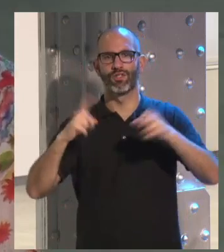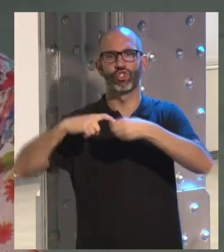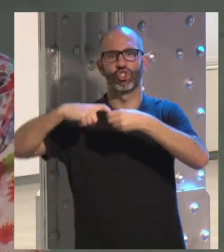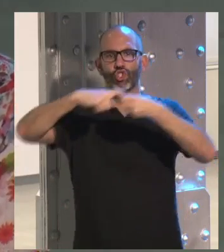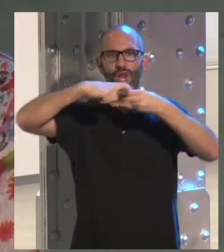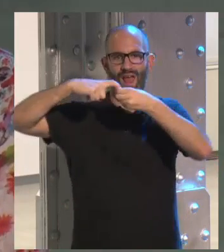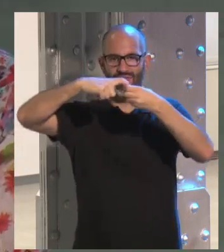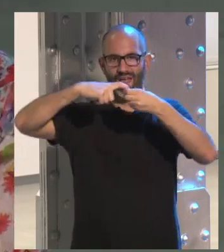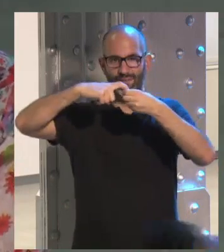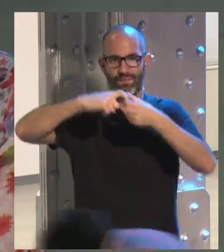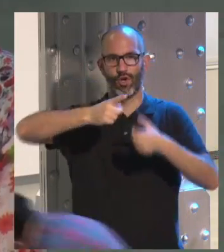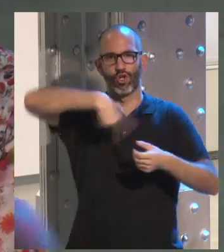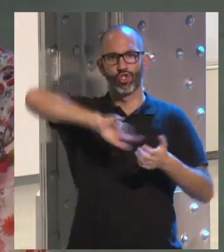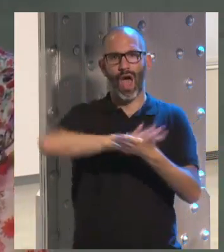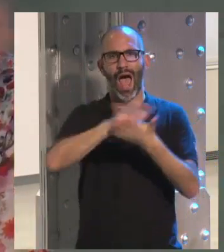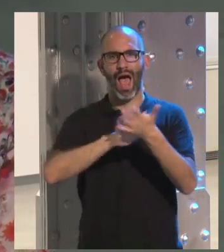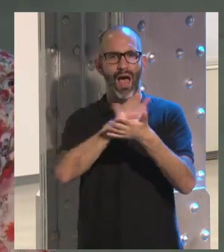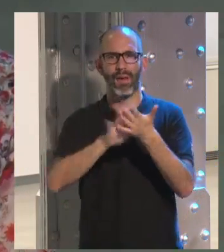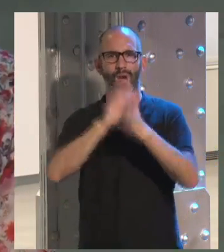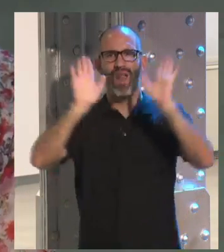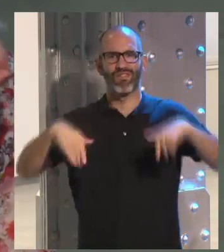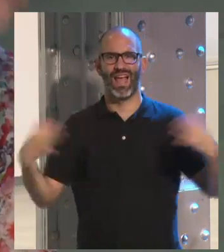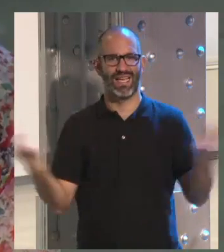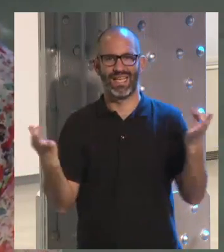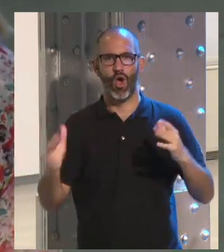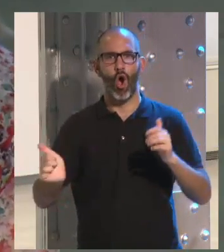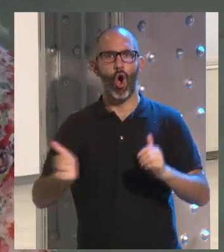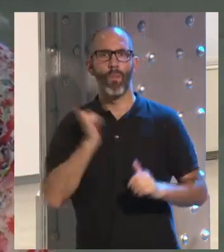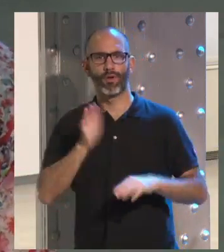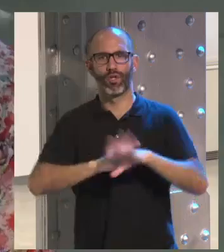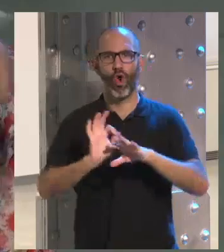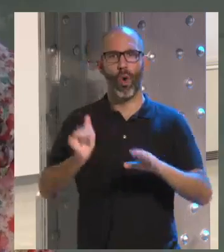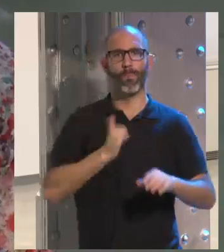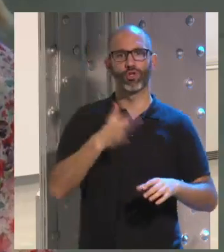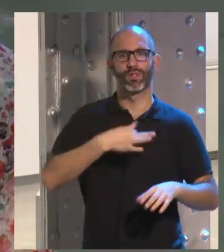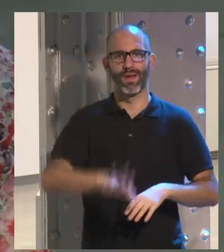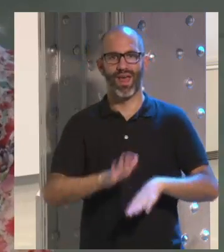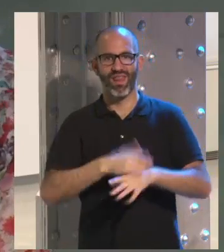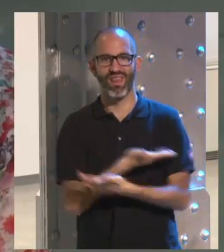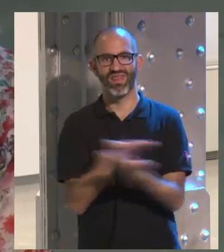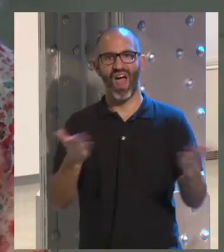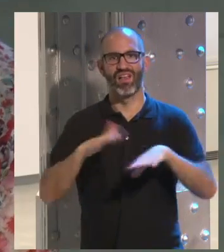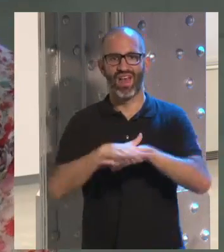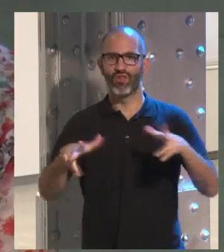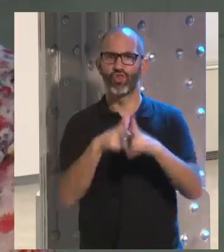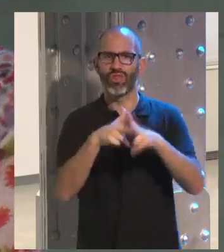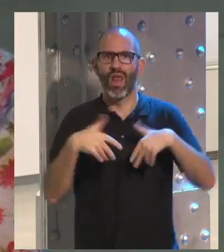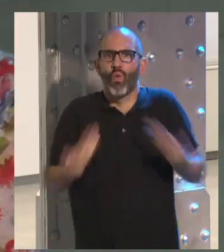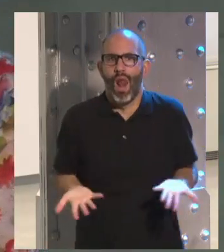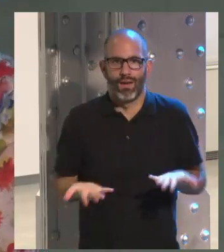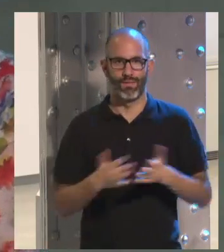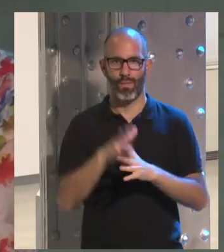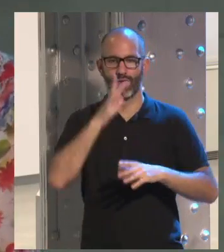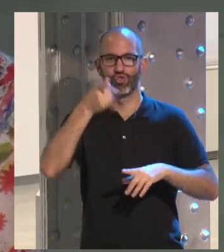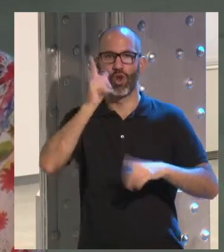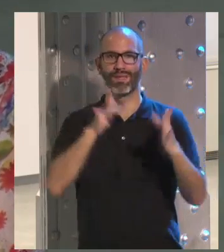solidaridad, es decir, estamos hablando en definitiva de las oportunidades y de las posibilidades que ofrecen las redes sociales, más allá de